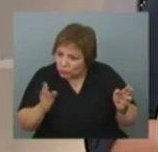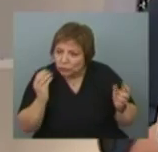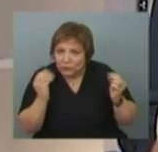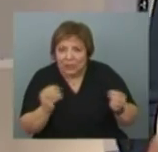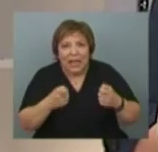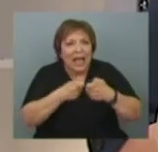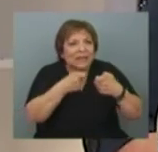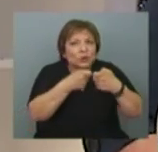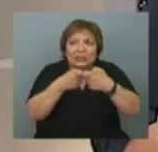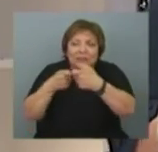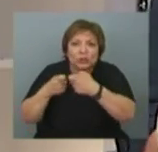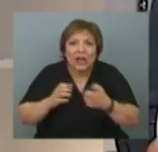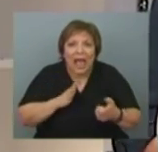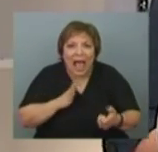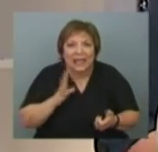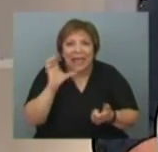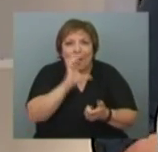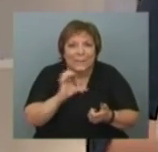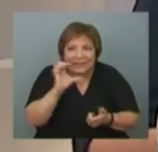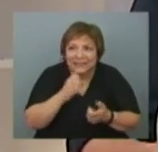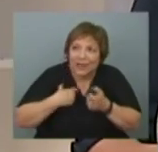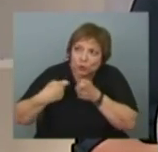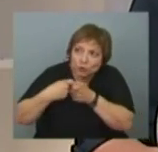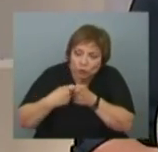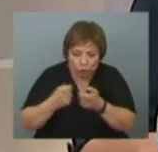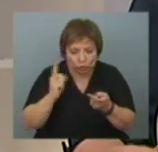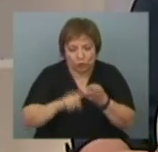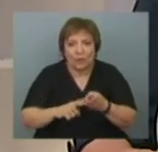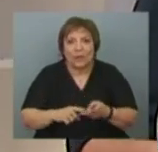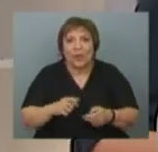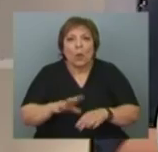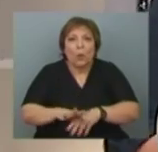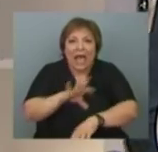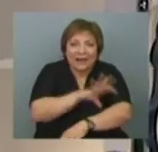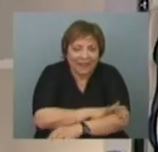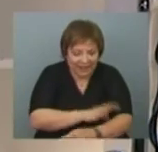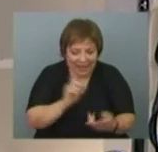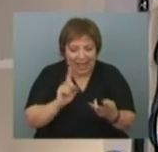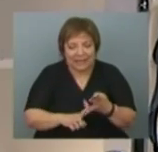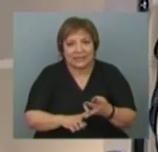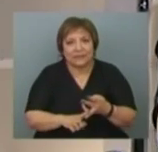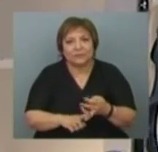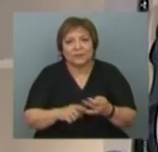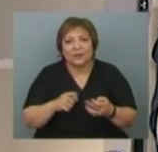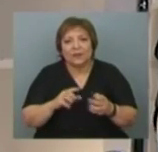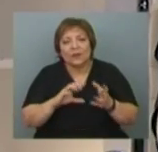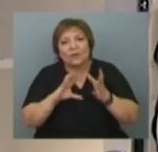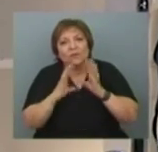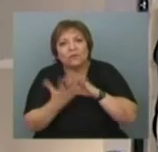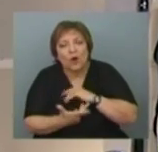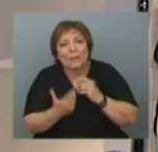asociaciones que tiene con empresarios, con guarderías, con formas de